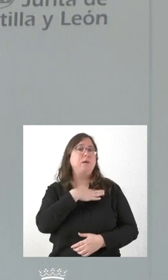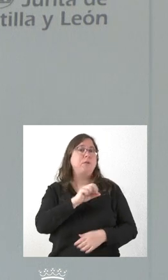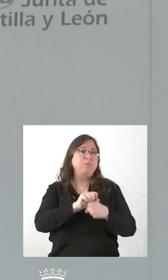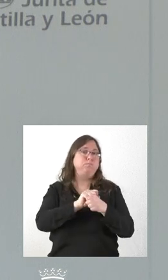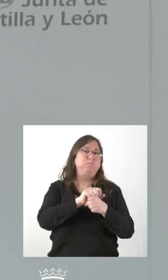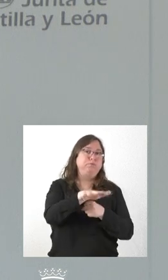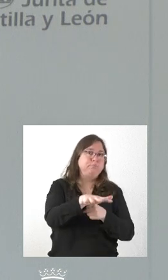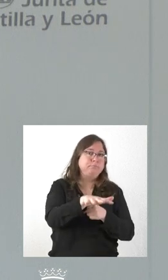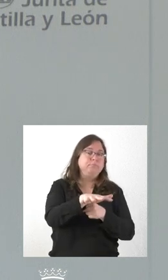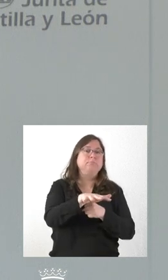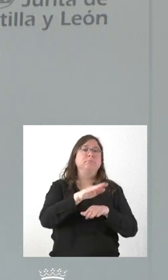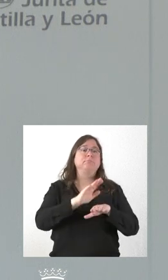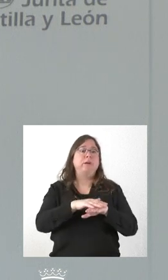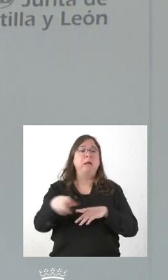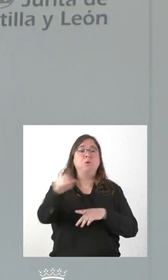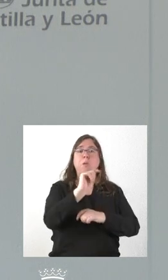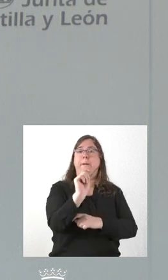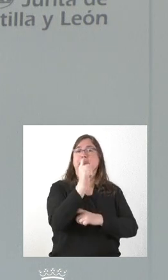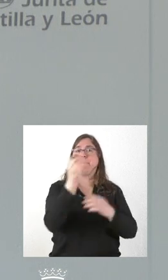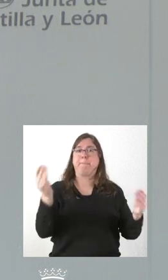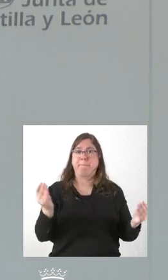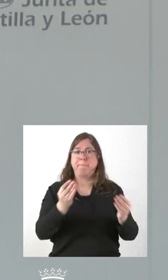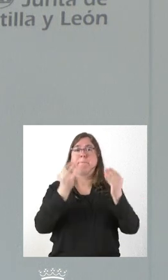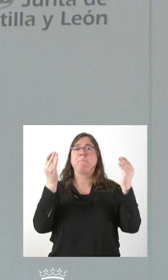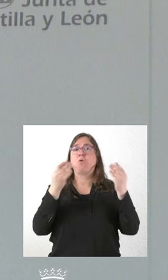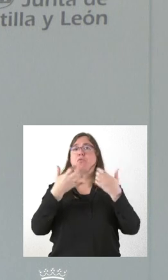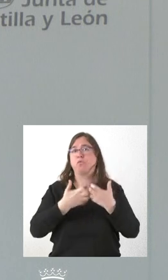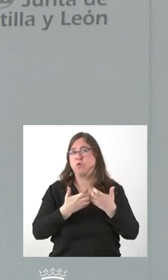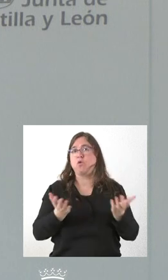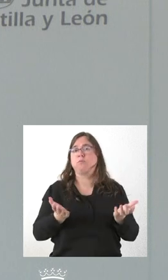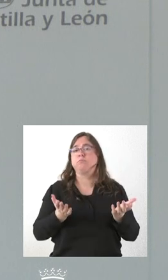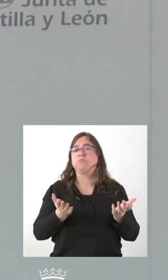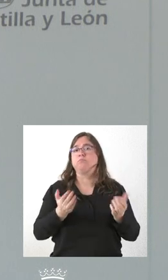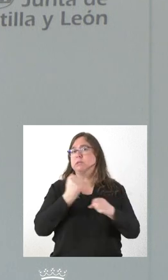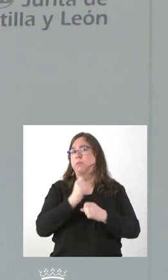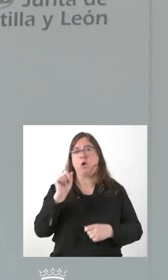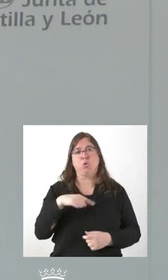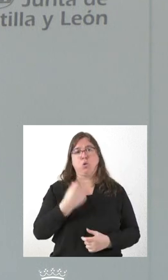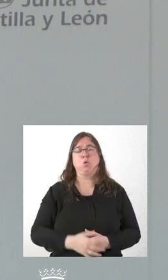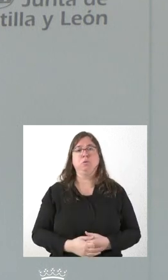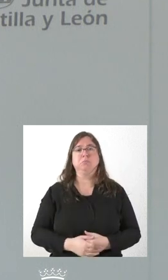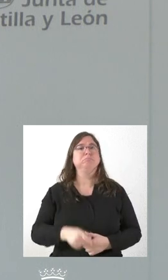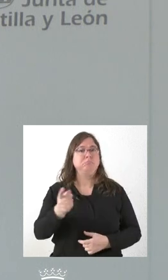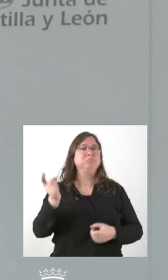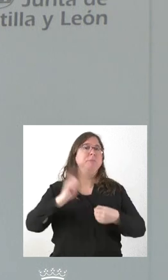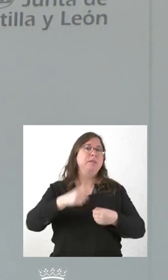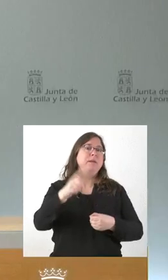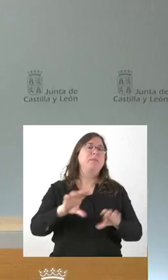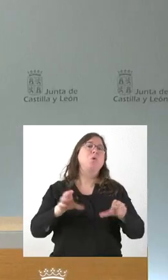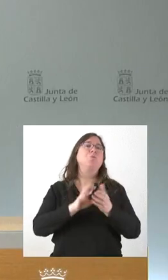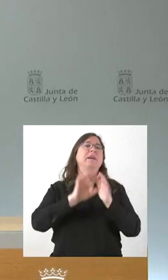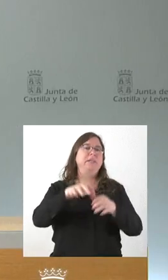en que entre todos se consiga mejorar ese funcionamiento, pues estaría de todos hacerlo. Y ahí estaría también la Junta de Castilla y León.